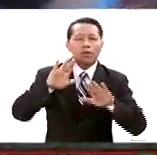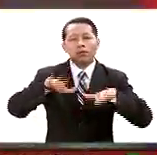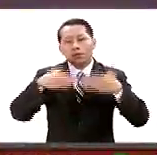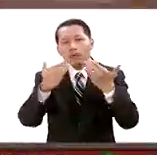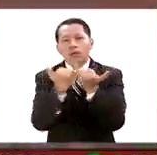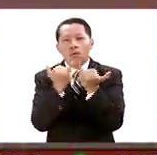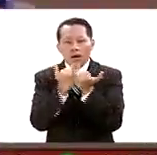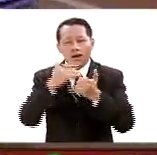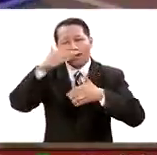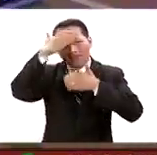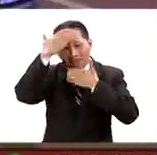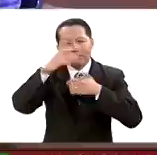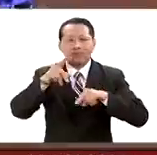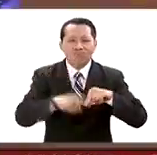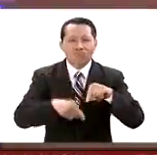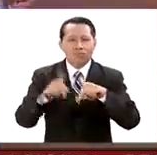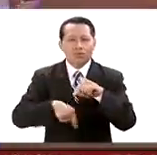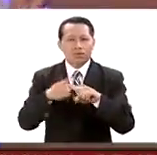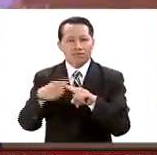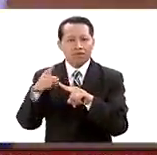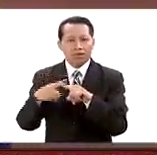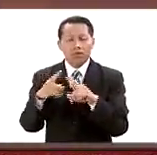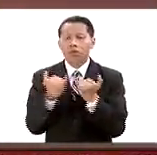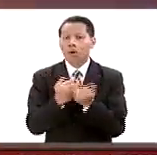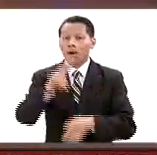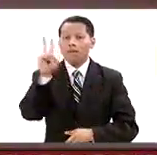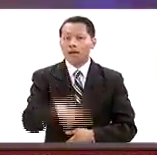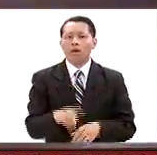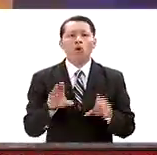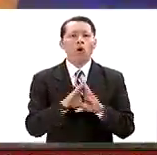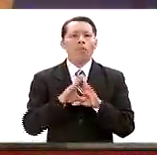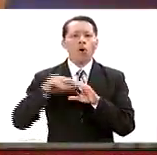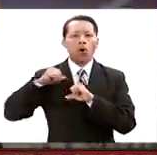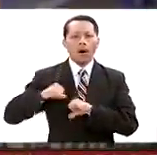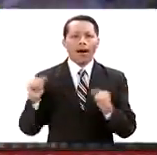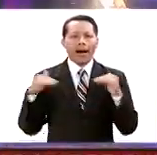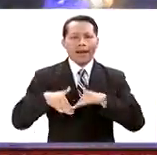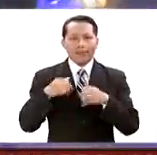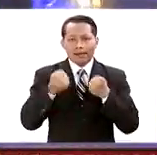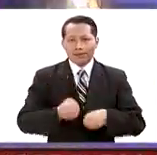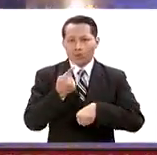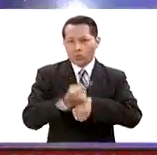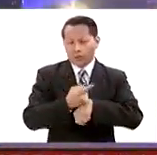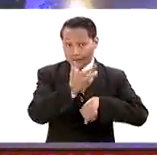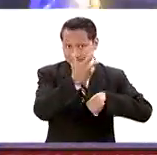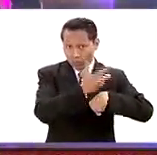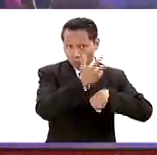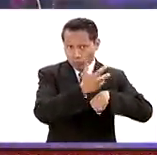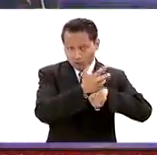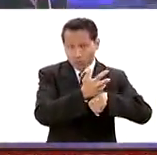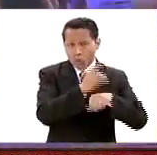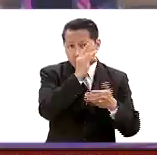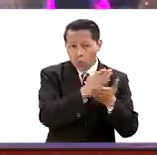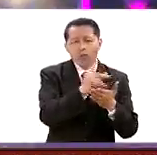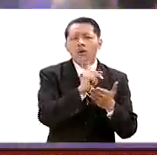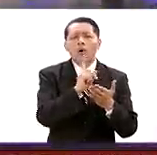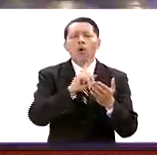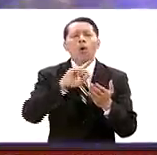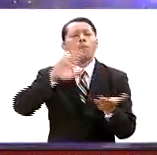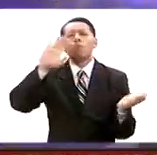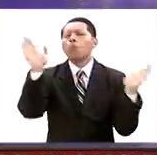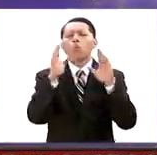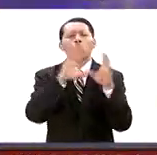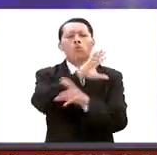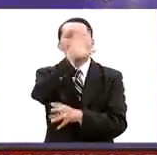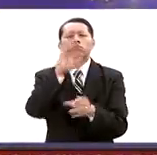las fuerzas terroristas. La realidad es de que todas las agencias de seguridad, no solo de Estados Unidos, sino del mundo, reconocen